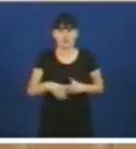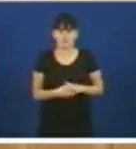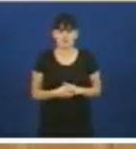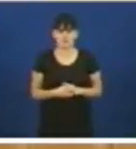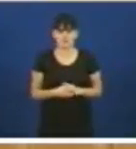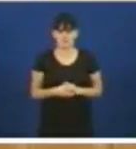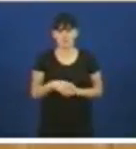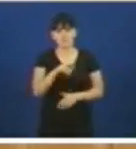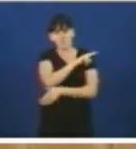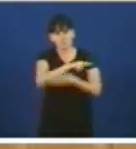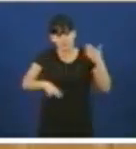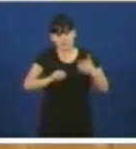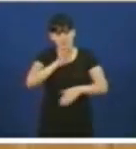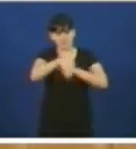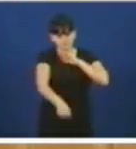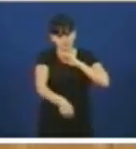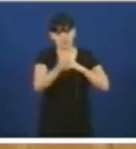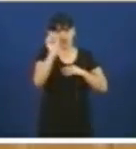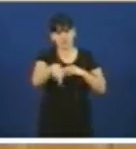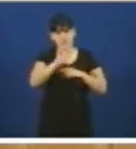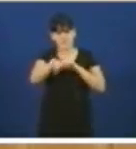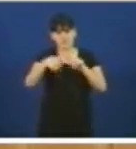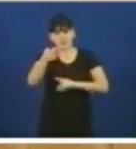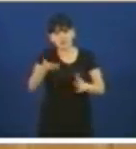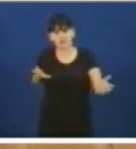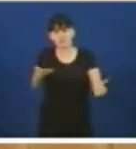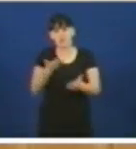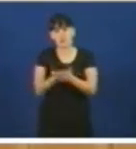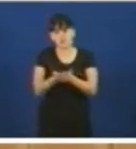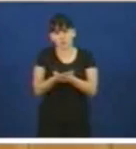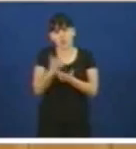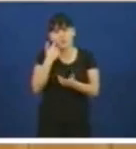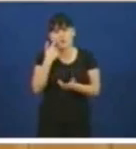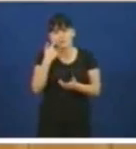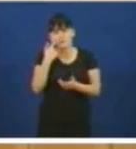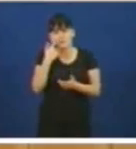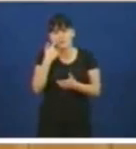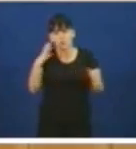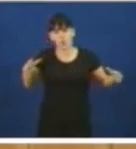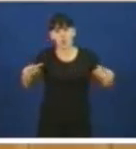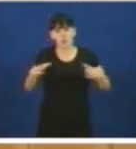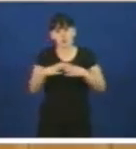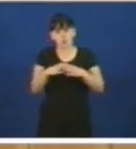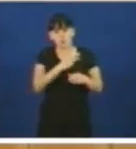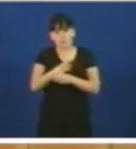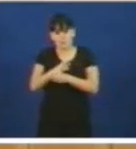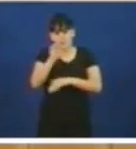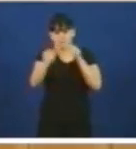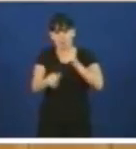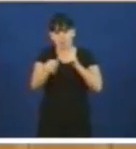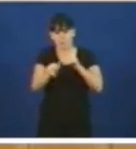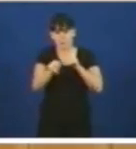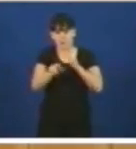pois na siguiente moción que dá a peste depilación espera a se o Partido Popular vota por unanimidade porque este grupo